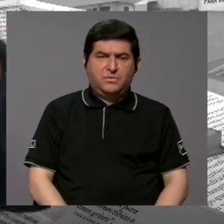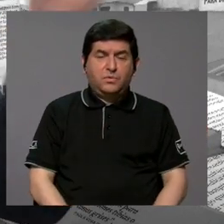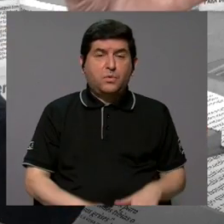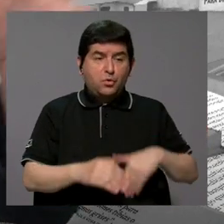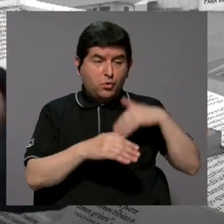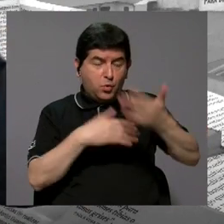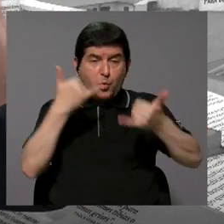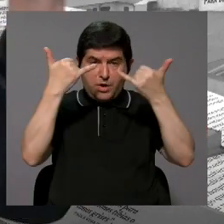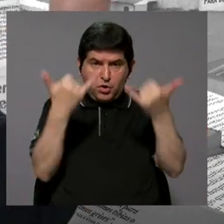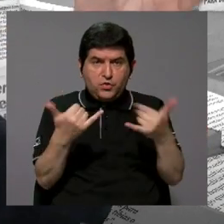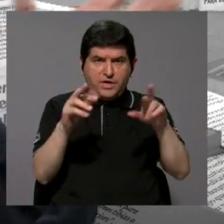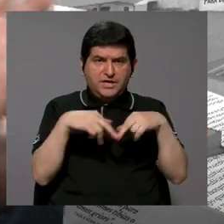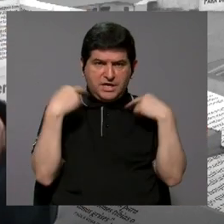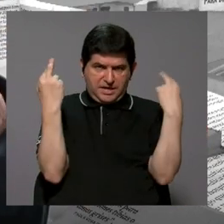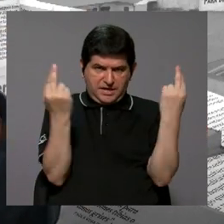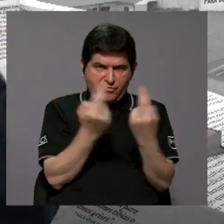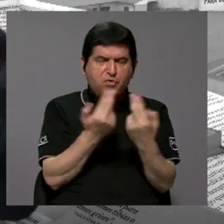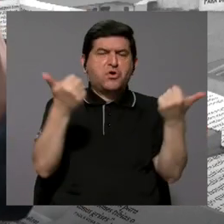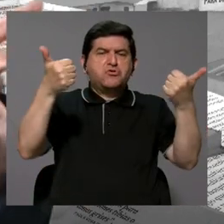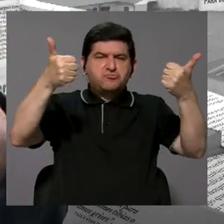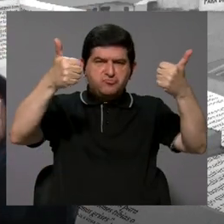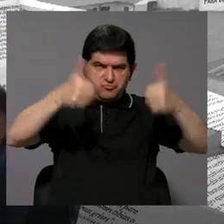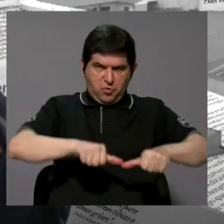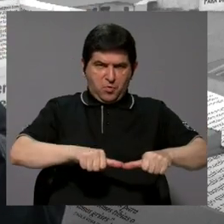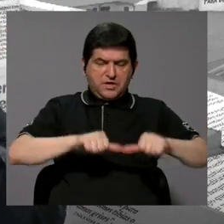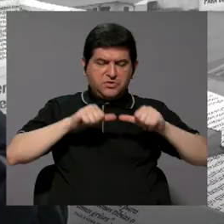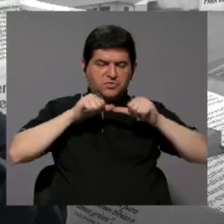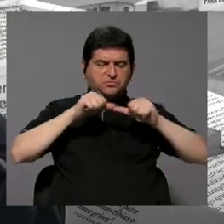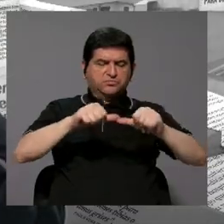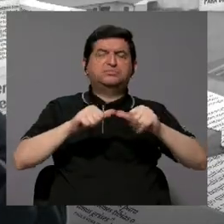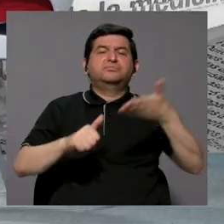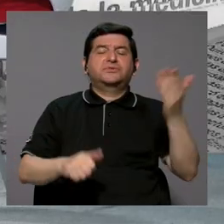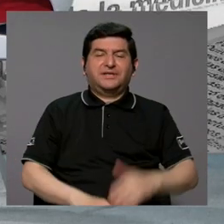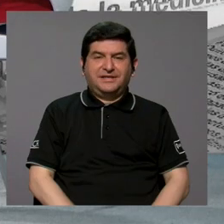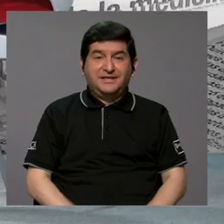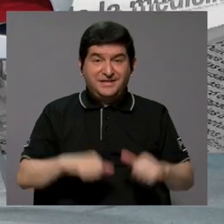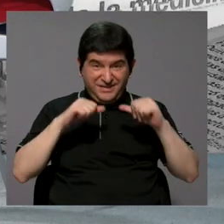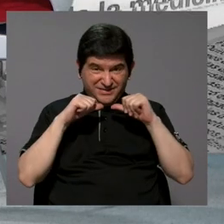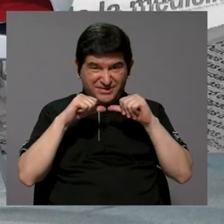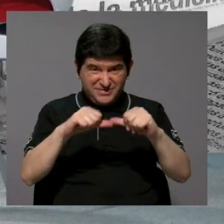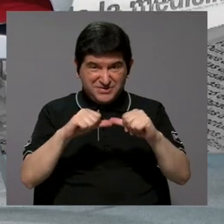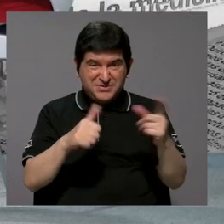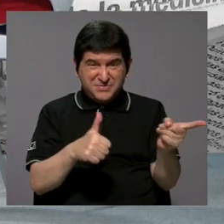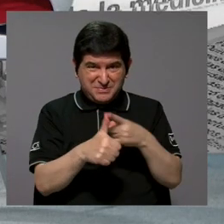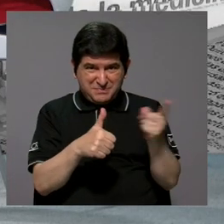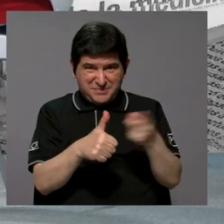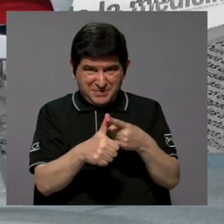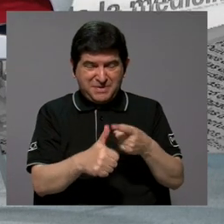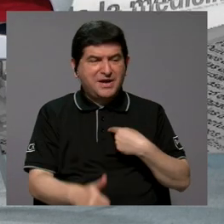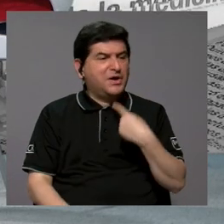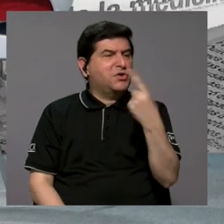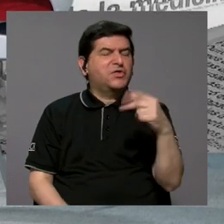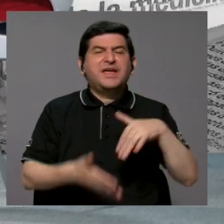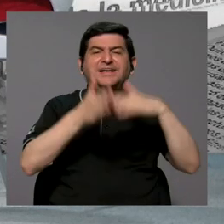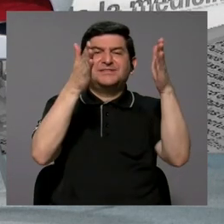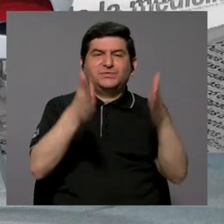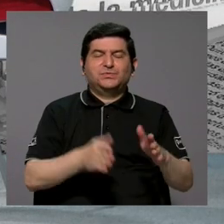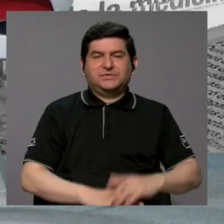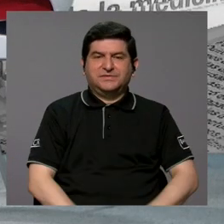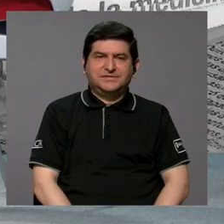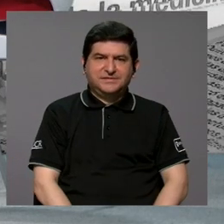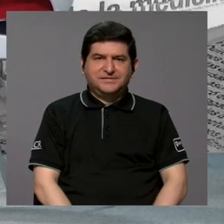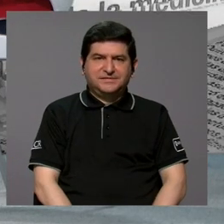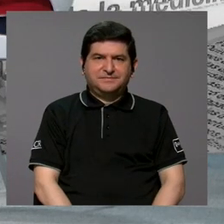después de tener una reunión, de ponerse de acuerdo, cuál sería el siguiente paso? Siguiente paso es, primero, y como yo se los dije a mis estudiantes,